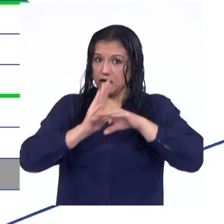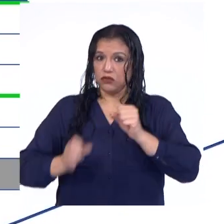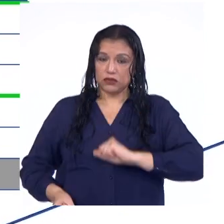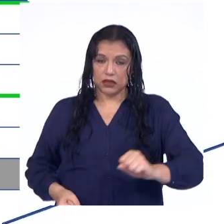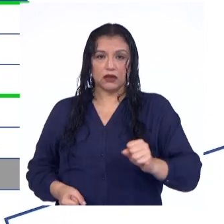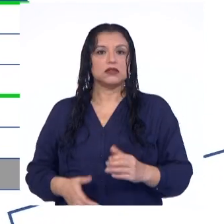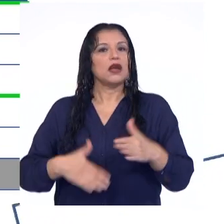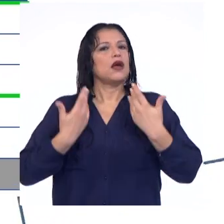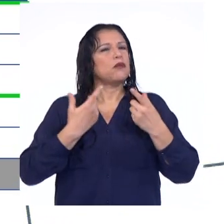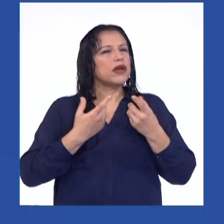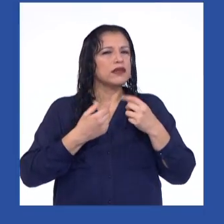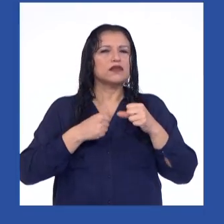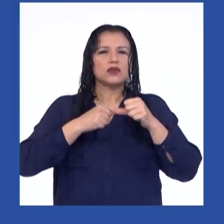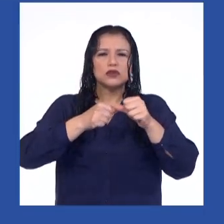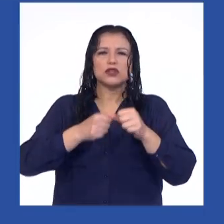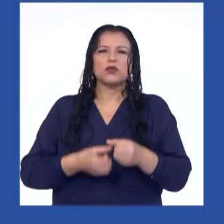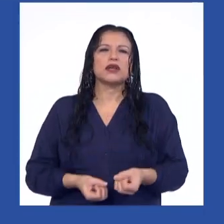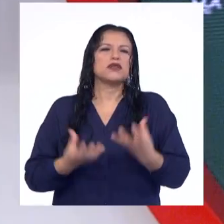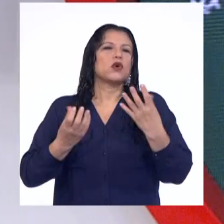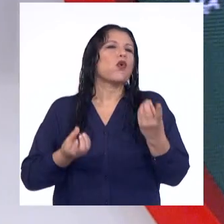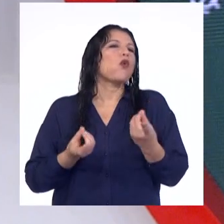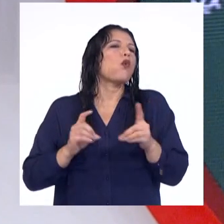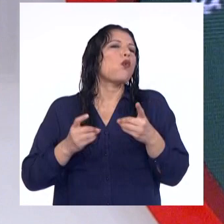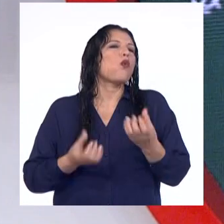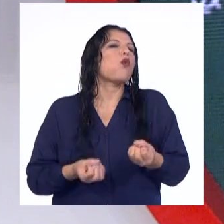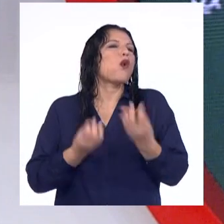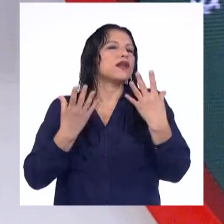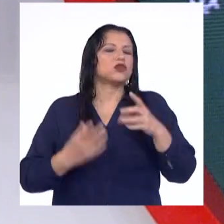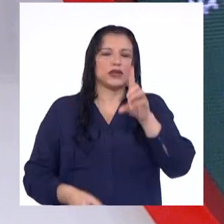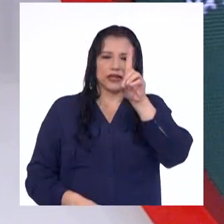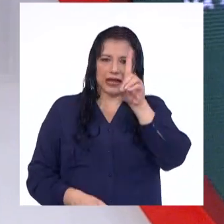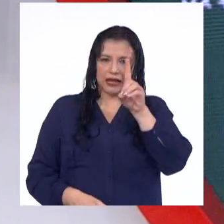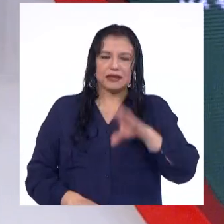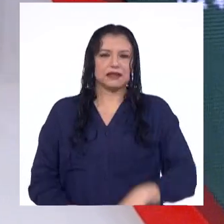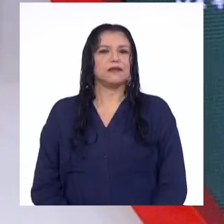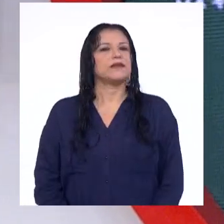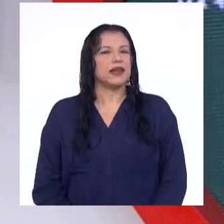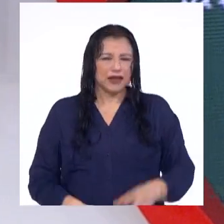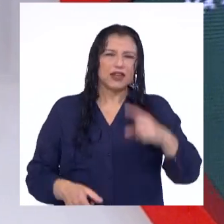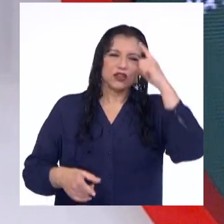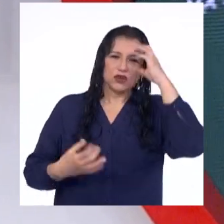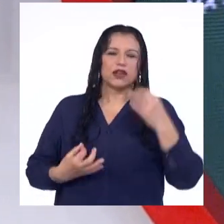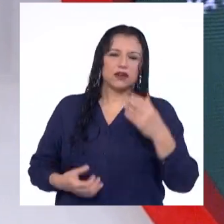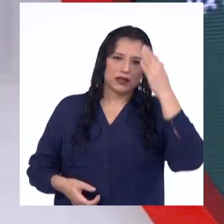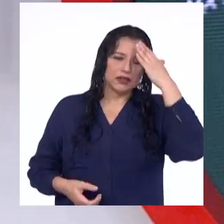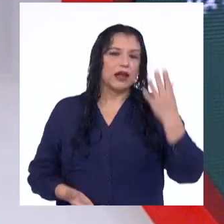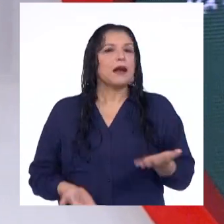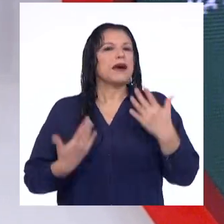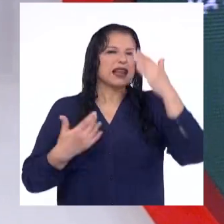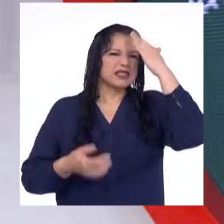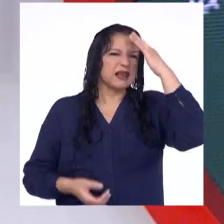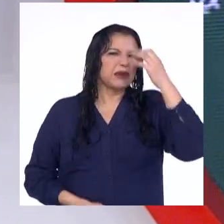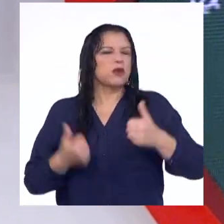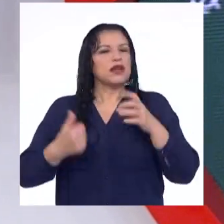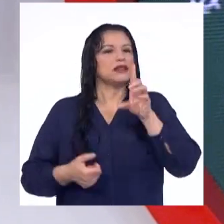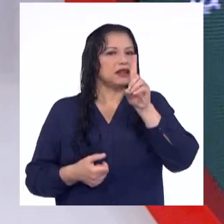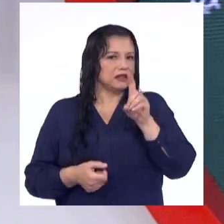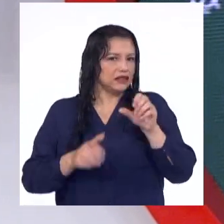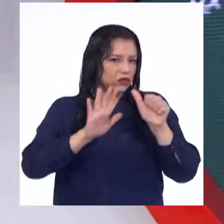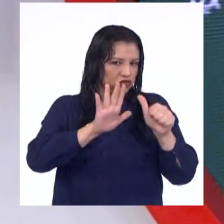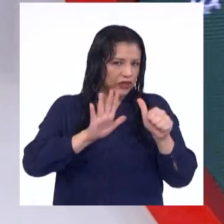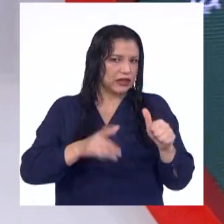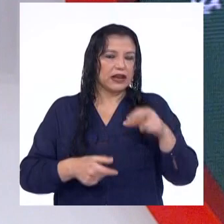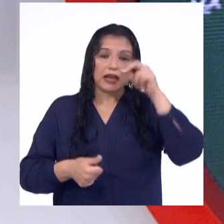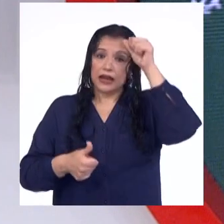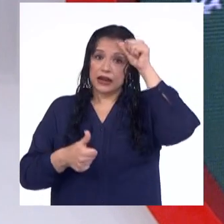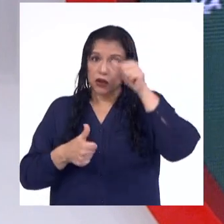¿puedes continuar calculando el decir? Por supuesto, profesora, creo que me lo sé. Para calcular el decir 6, primero recordemos